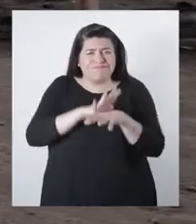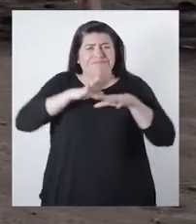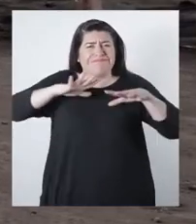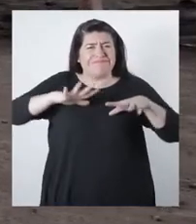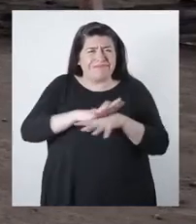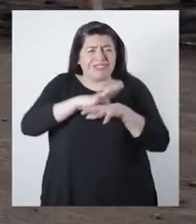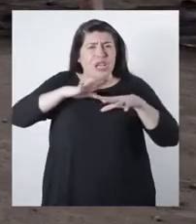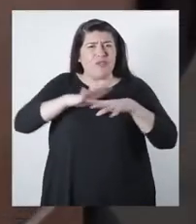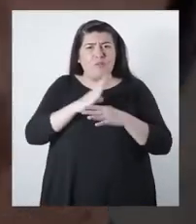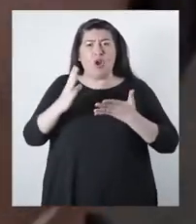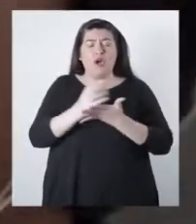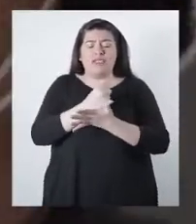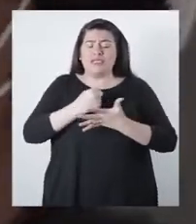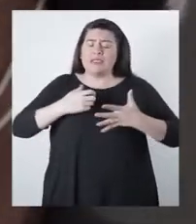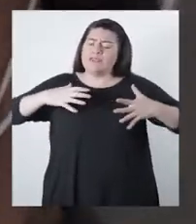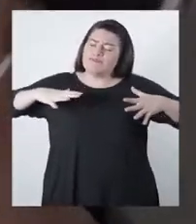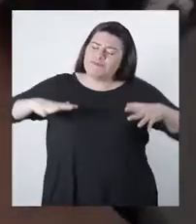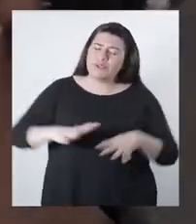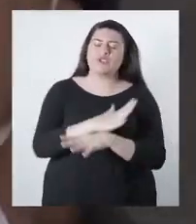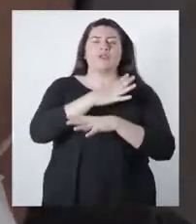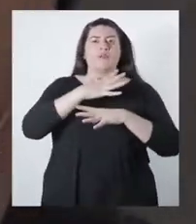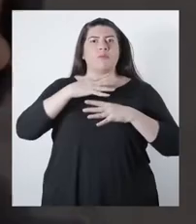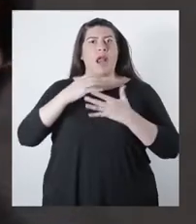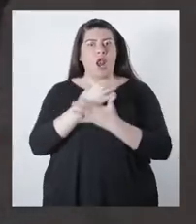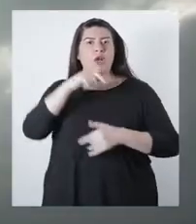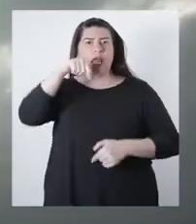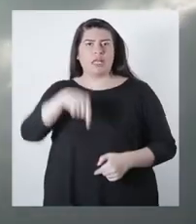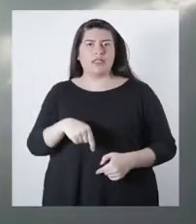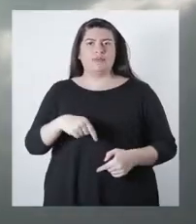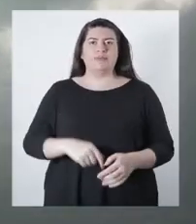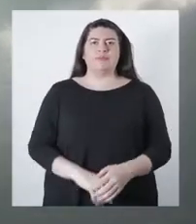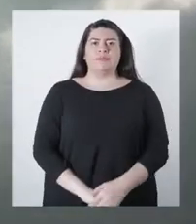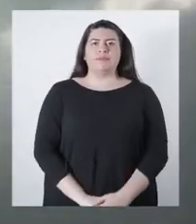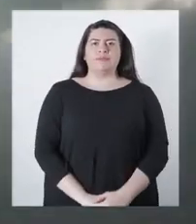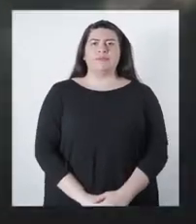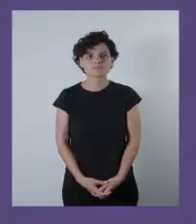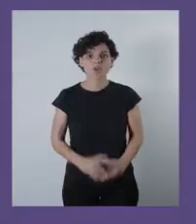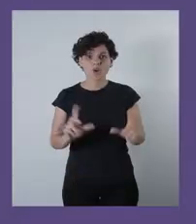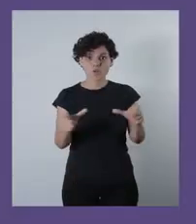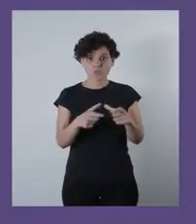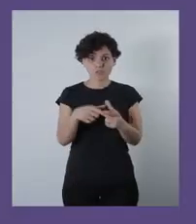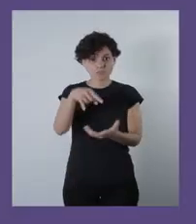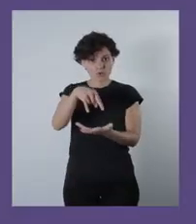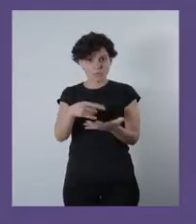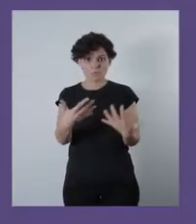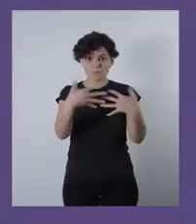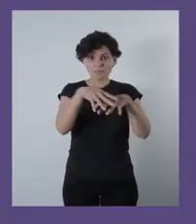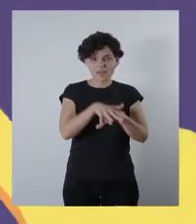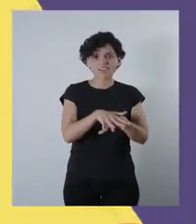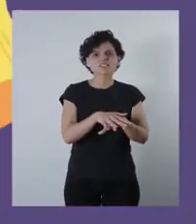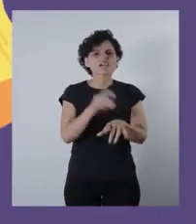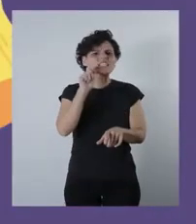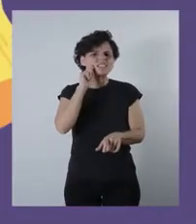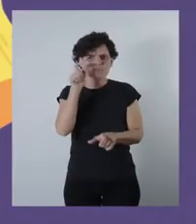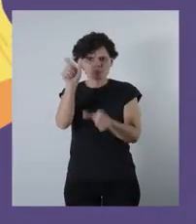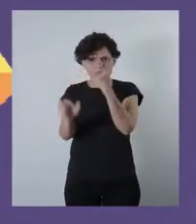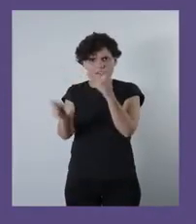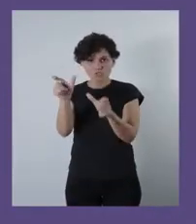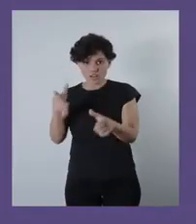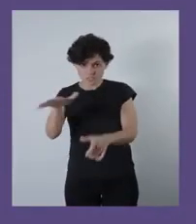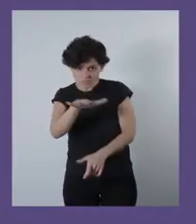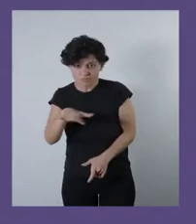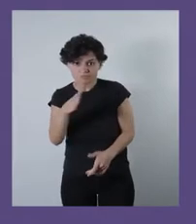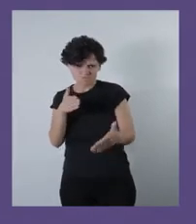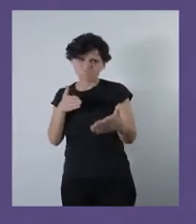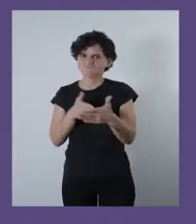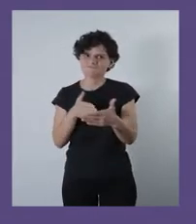nosotros, la concha y su madre nos hemos sacado para poder estar aquí. La convención mixta limitará la representación